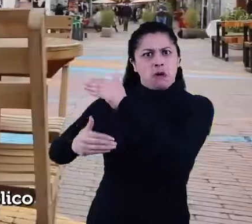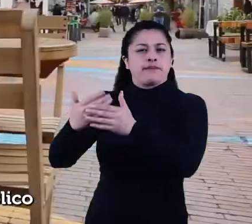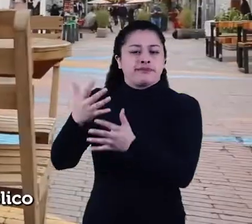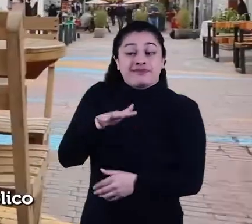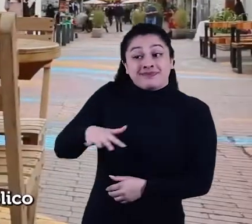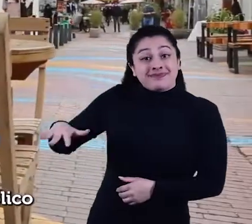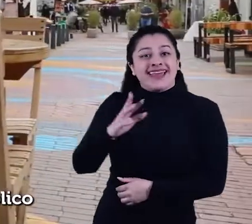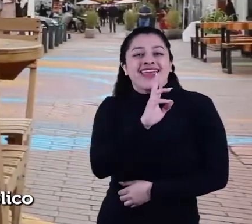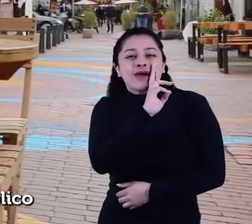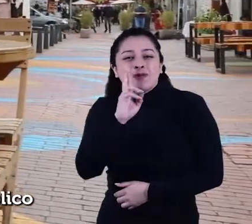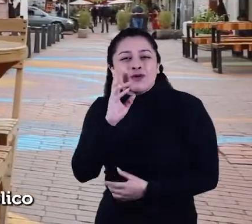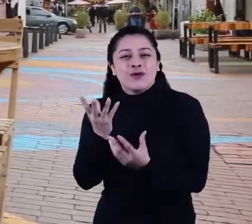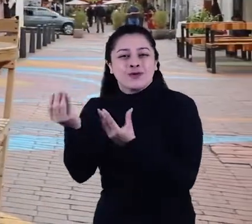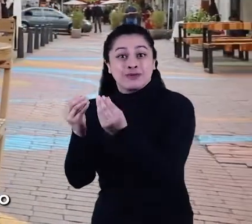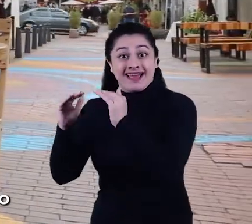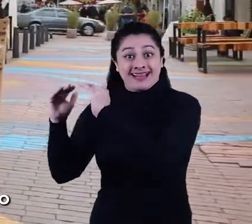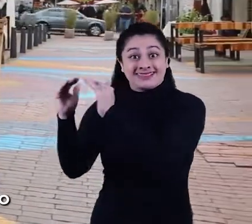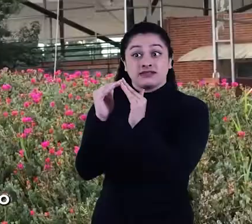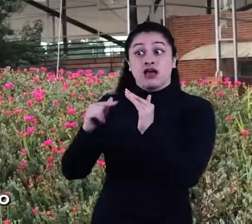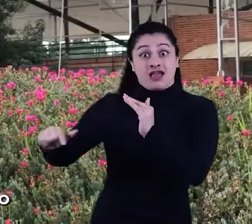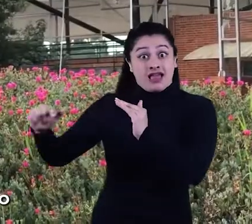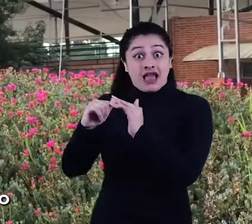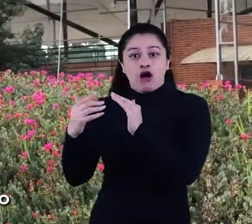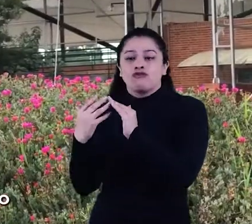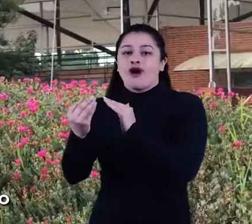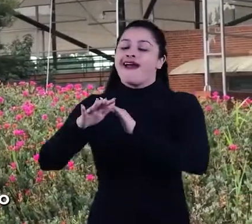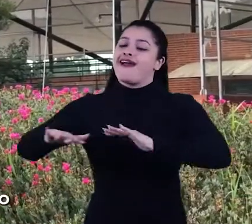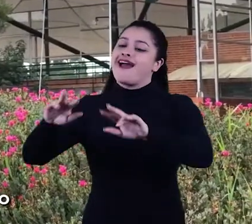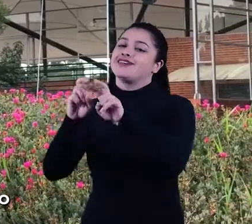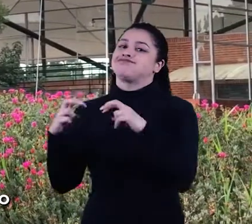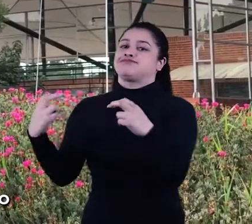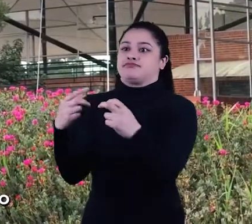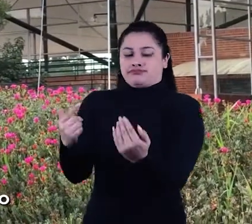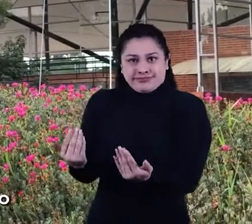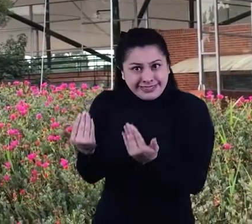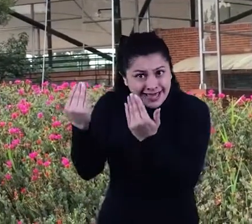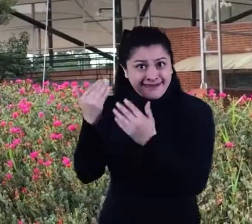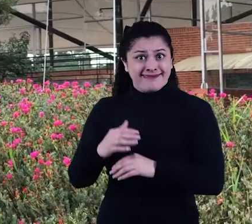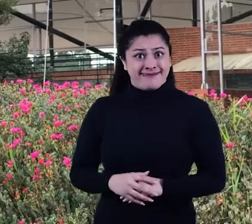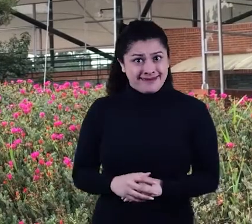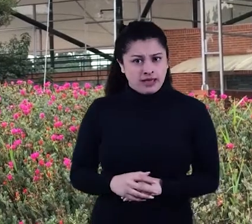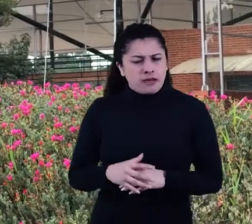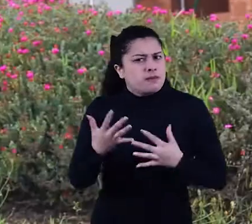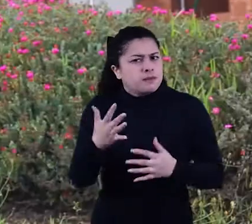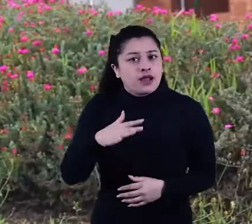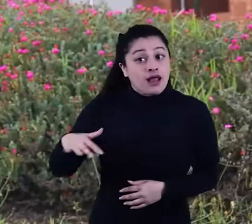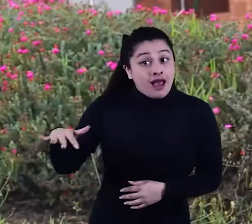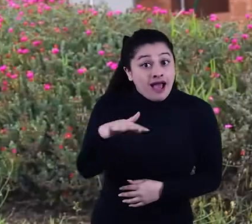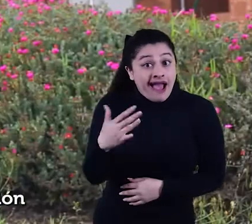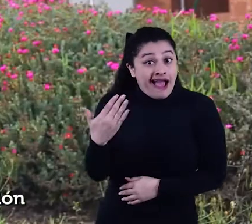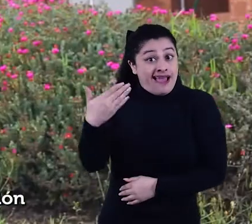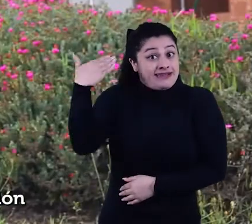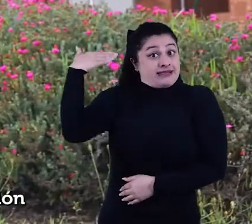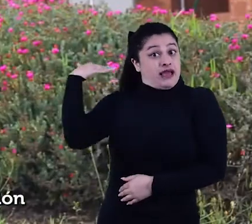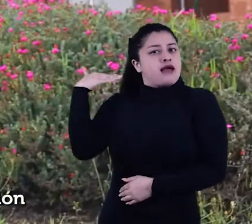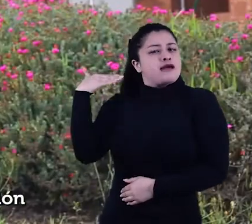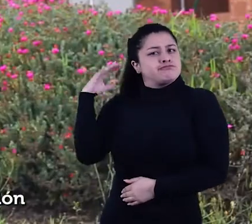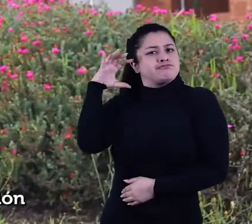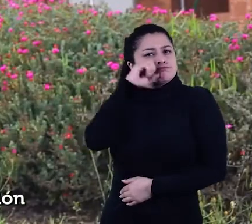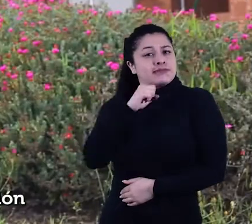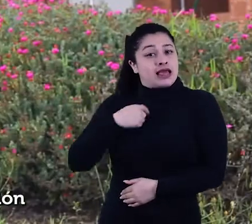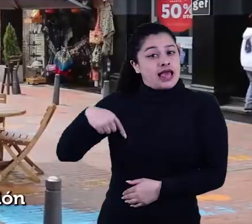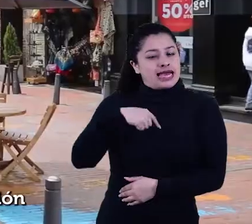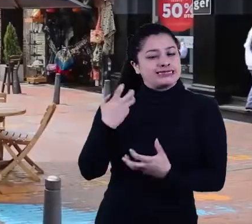utilizar el espacio público como parte de ese usufructo que se puede dar de él y de esa manera logramos